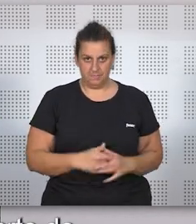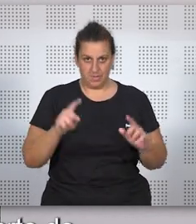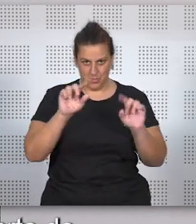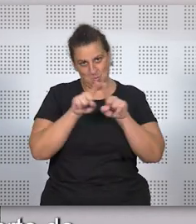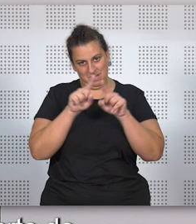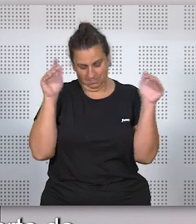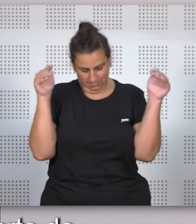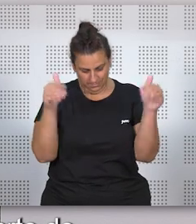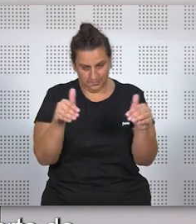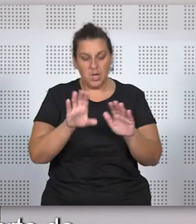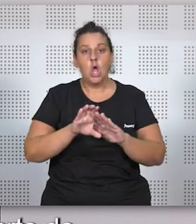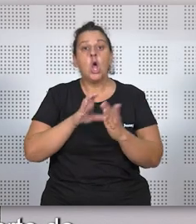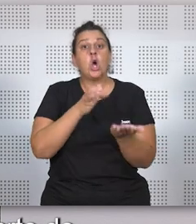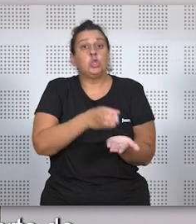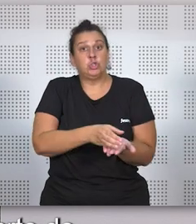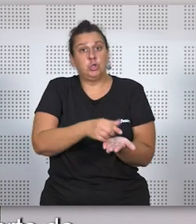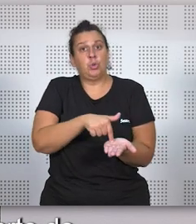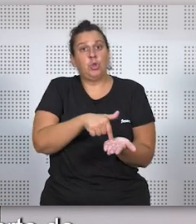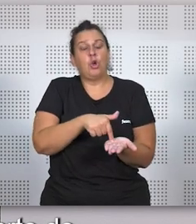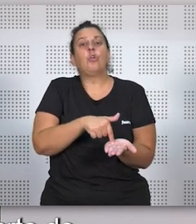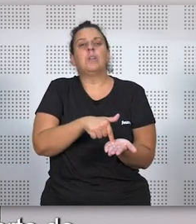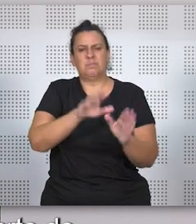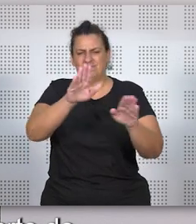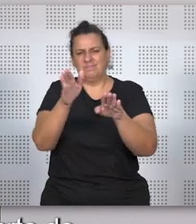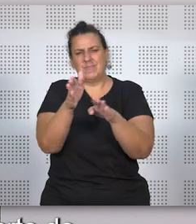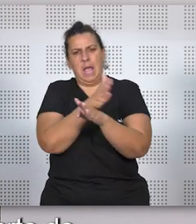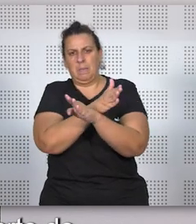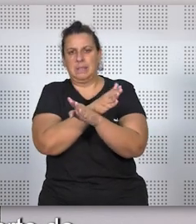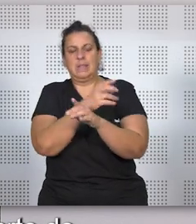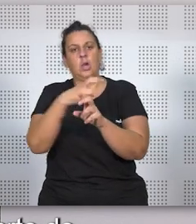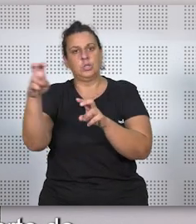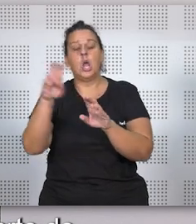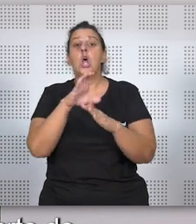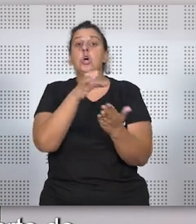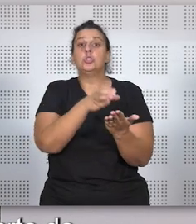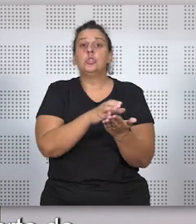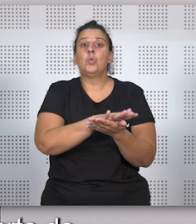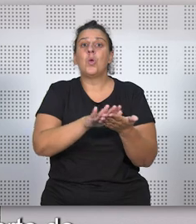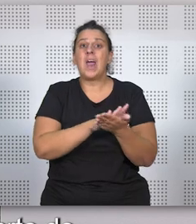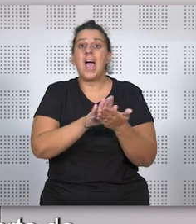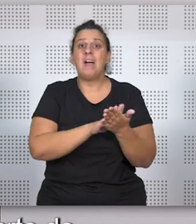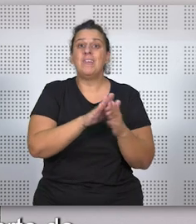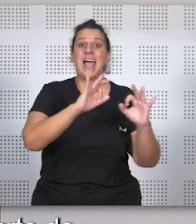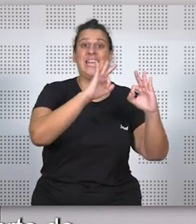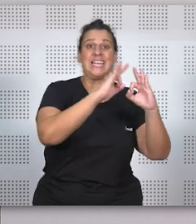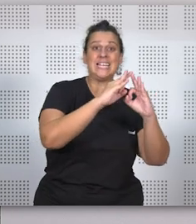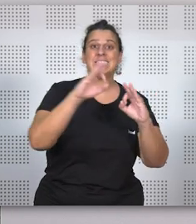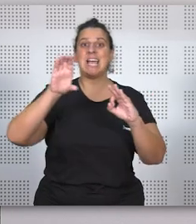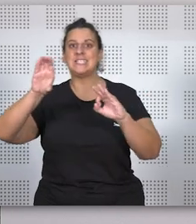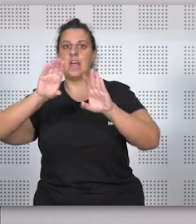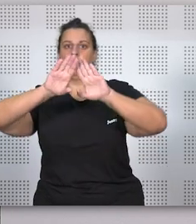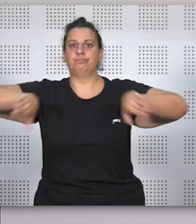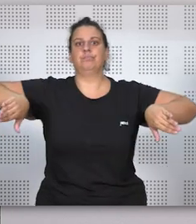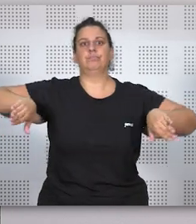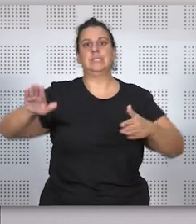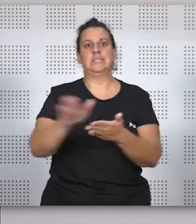Pero aterrizando, Constitución ya establecía, bueno, aparte de otra cosa, la Constitución establecía la separación iglesia-estado y eso también es